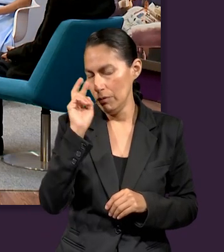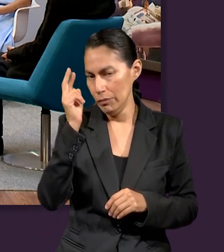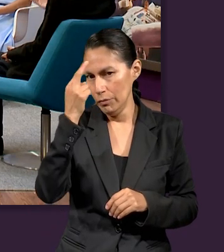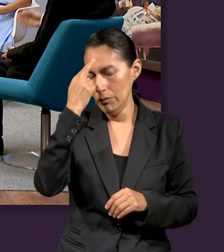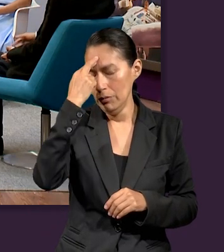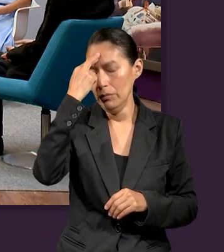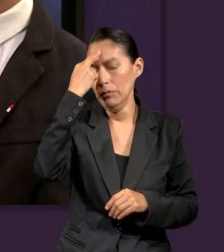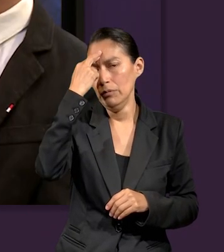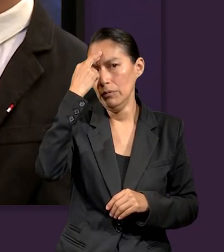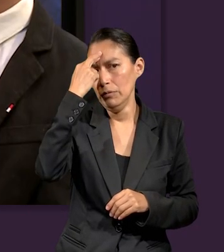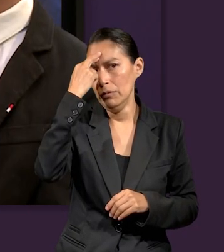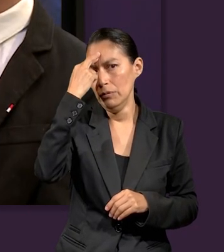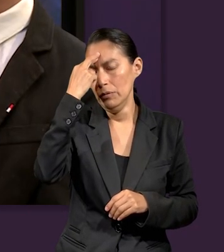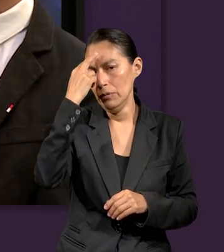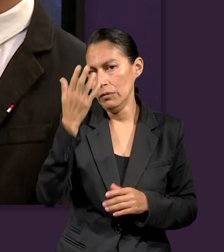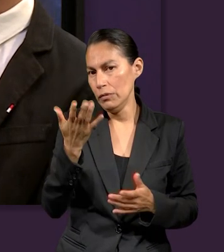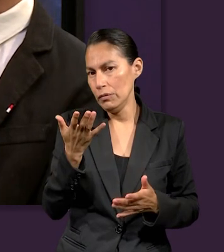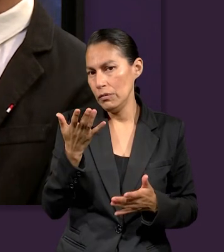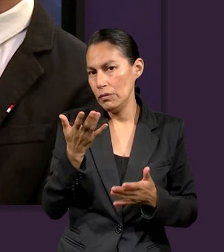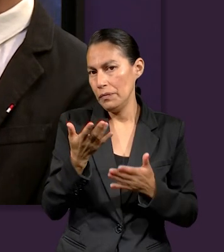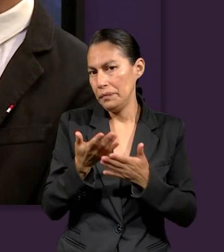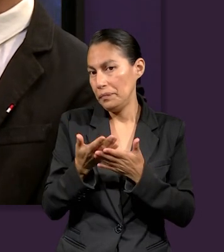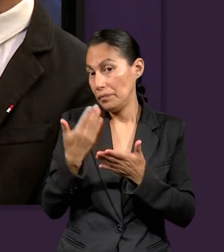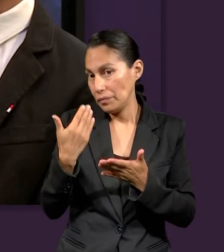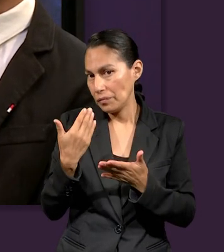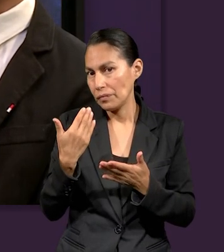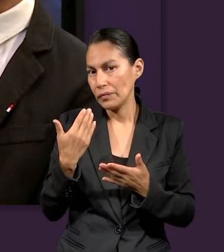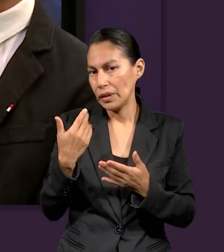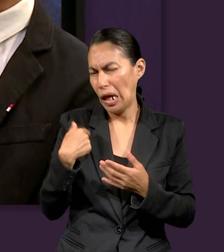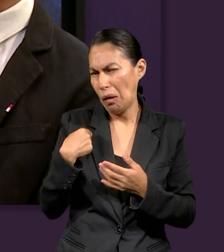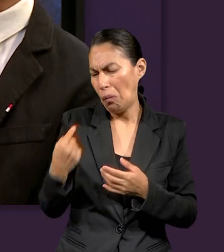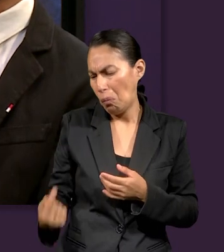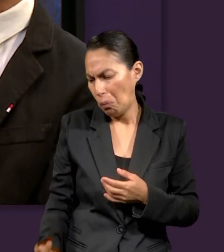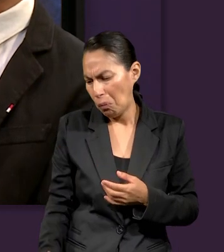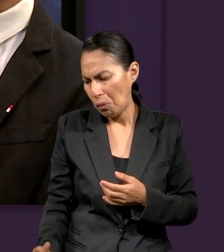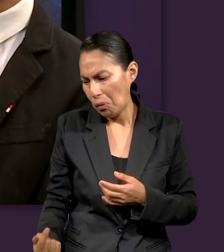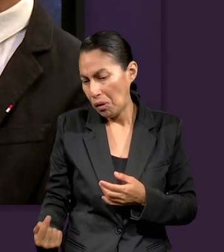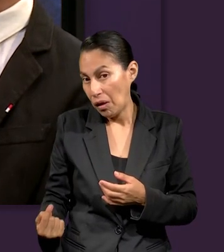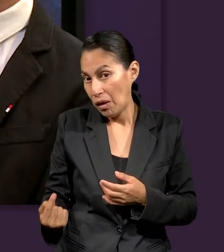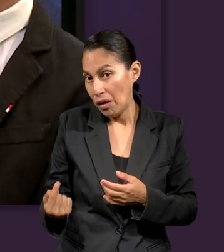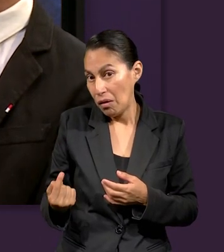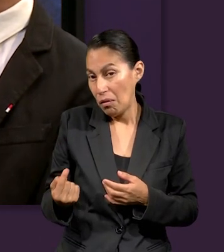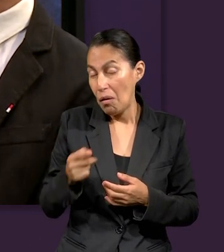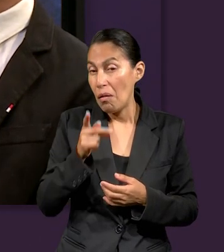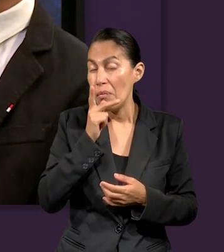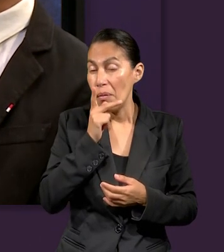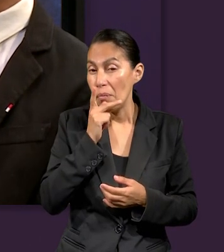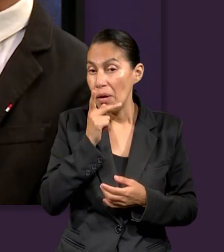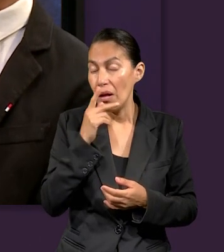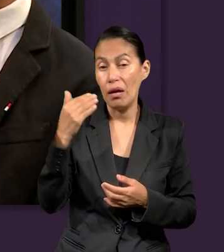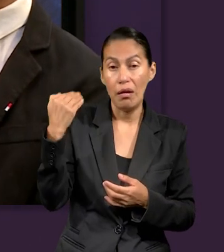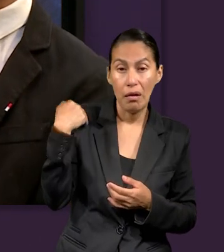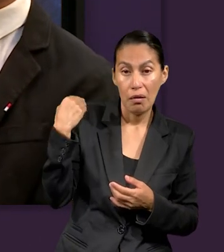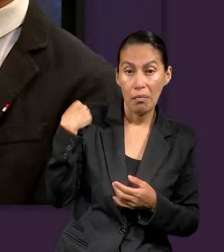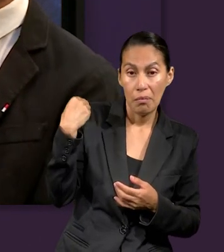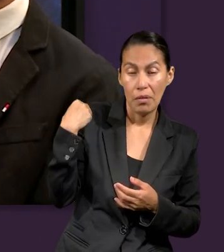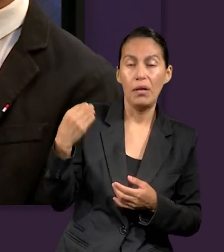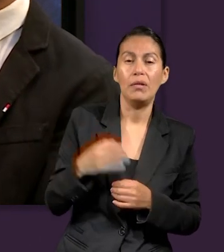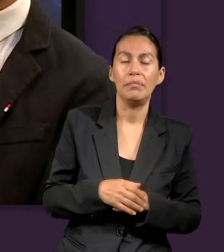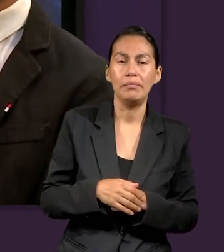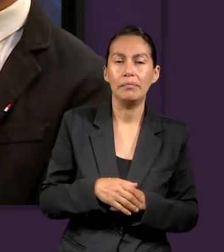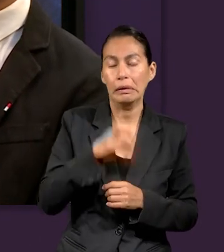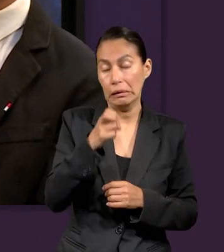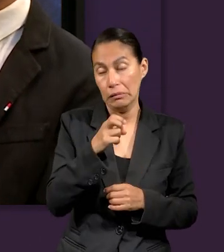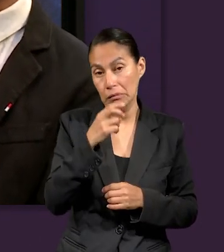Esto me recordó un poco de, a mí me pasaba de muy pequeño, siempre nos llaman nuestros padres